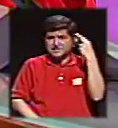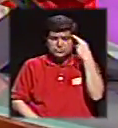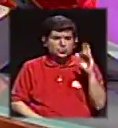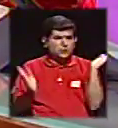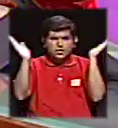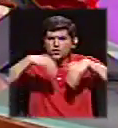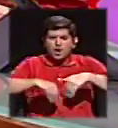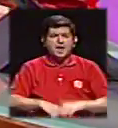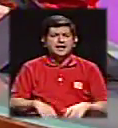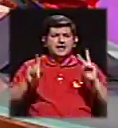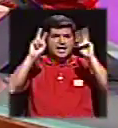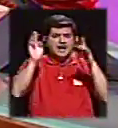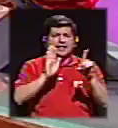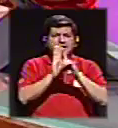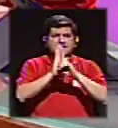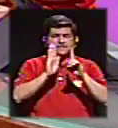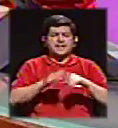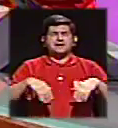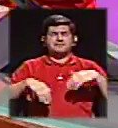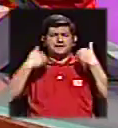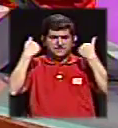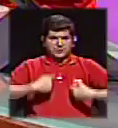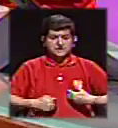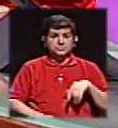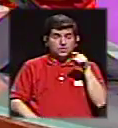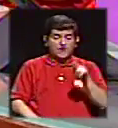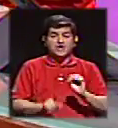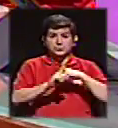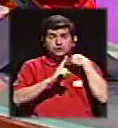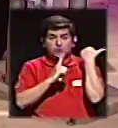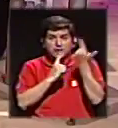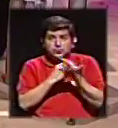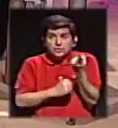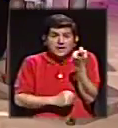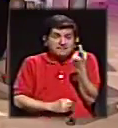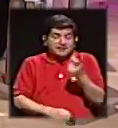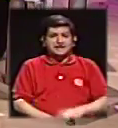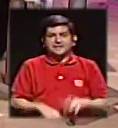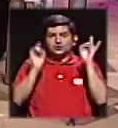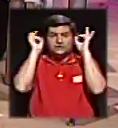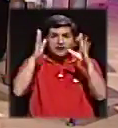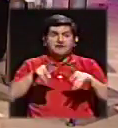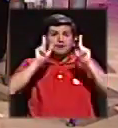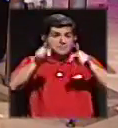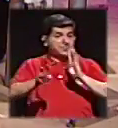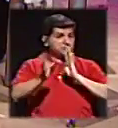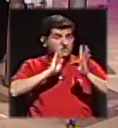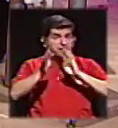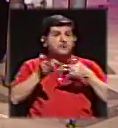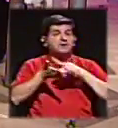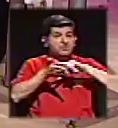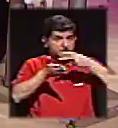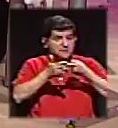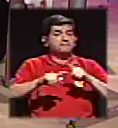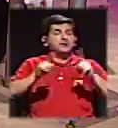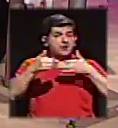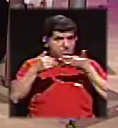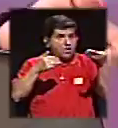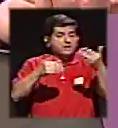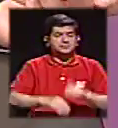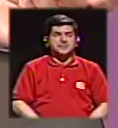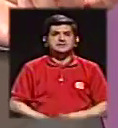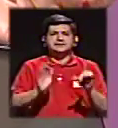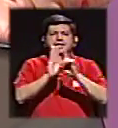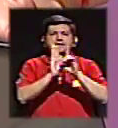marco de lo que significan los derechos humanos. Eso en la sociología de las ausencias es algo fatal. Cuando alguien no dice algo, también significa una serie de cosas. Ahora, en